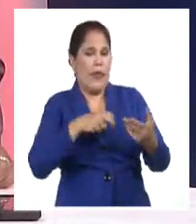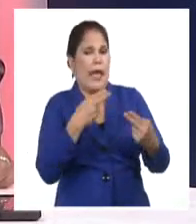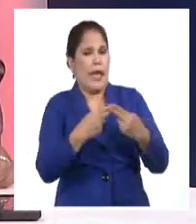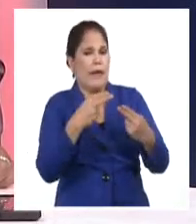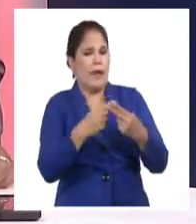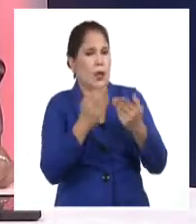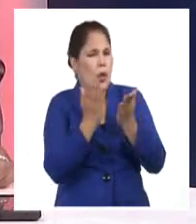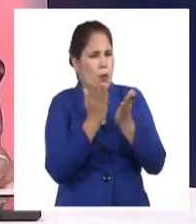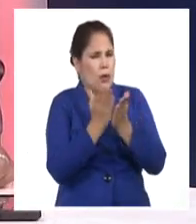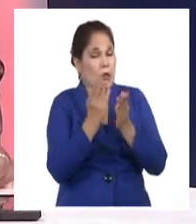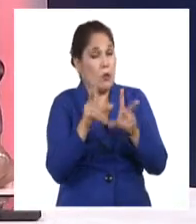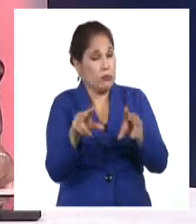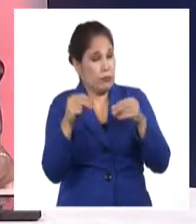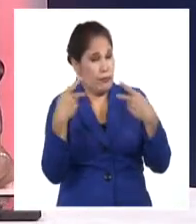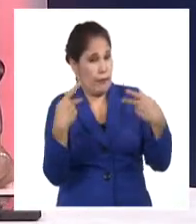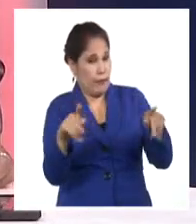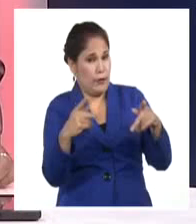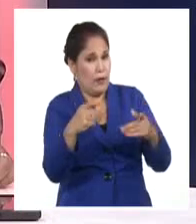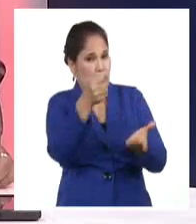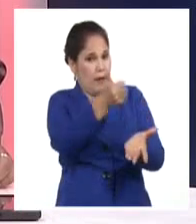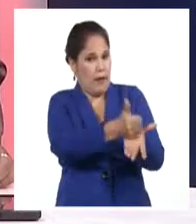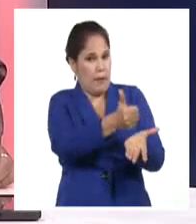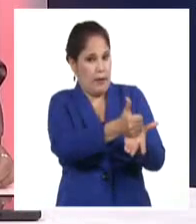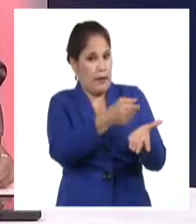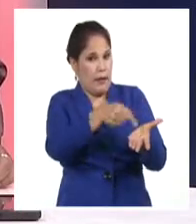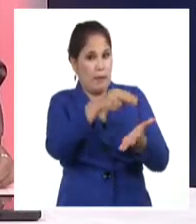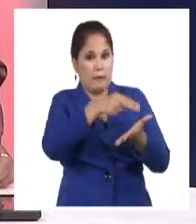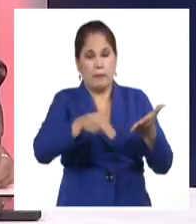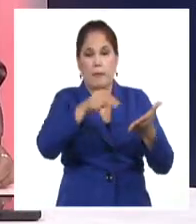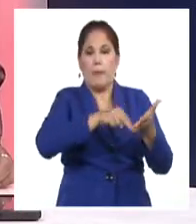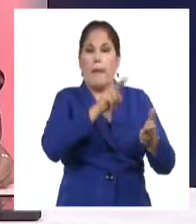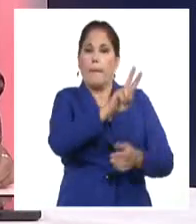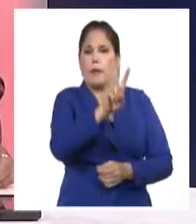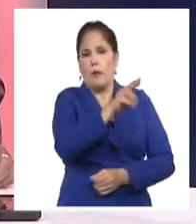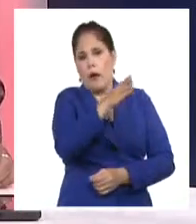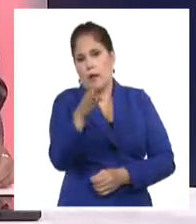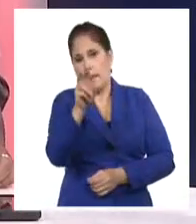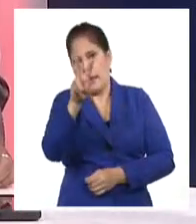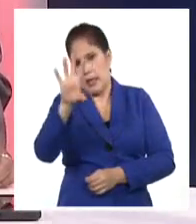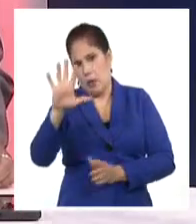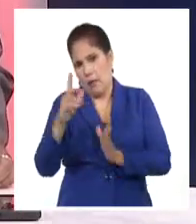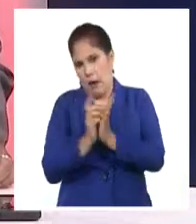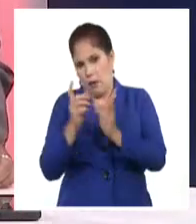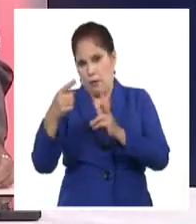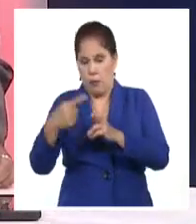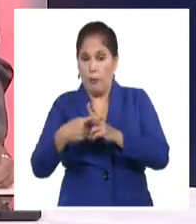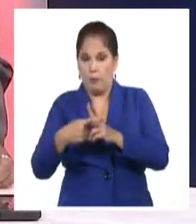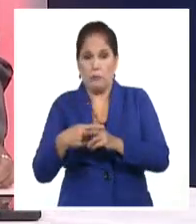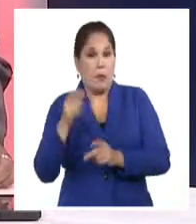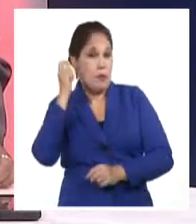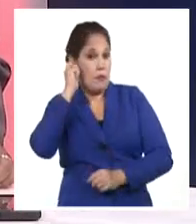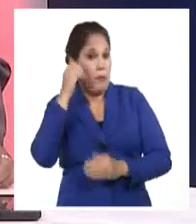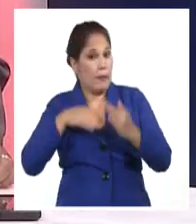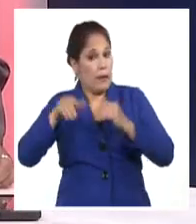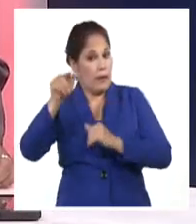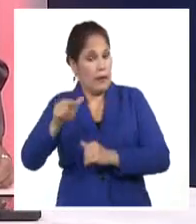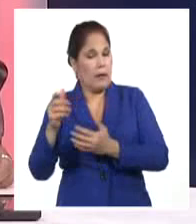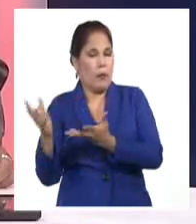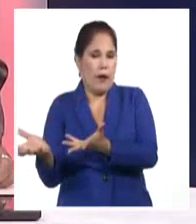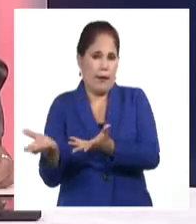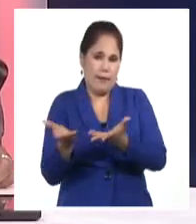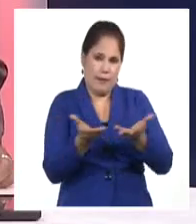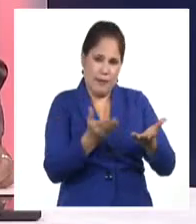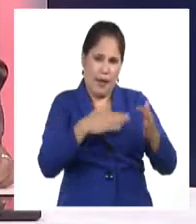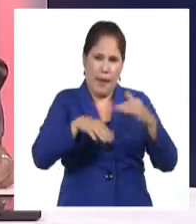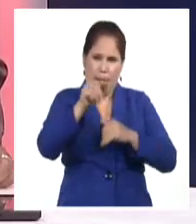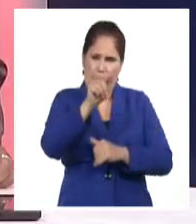de Educación que se efectuará en esa capital inglesa del 22 al 25 de mayo. A su llegada la ministra fue recibida por la embajadora de